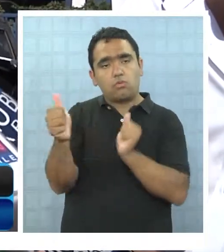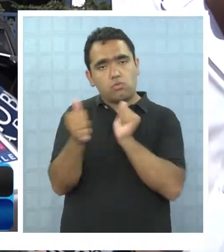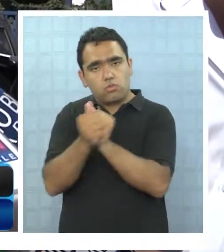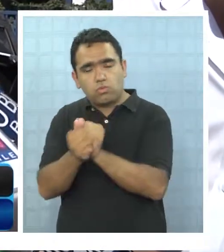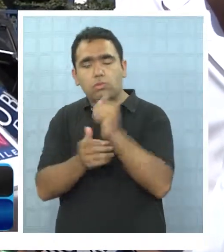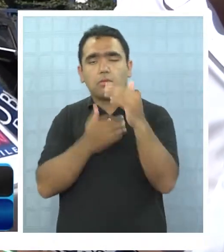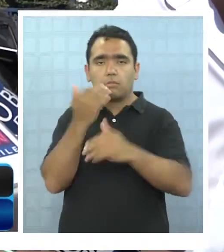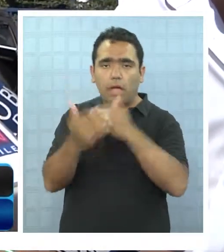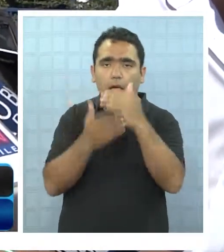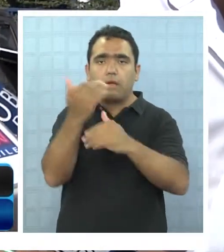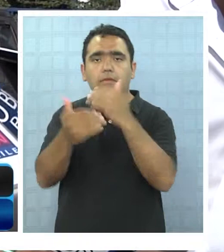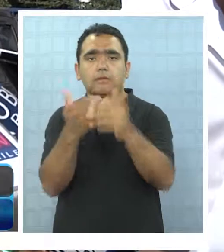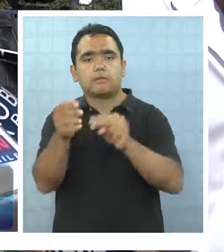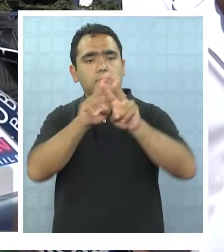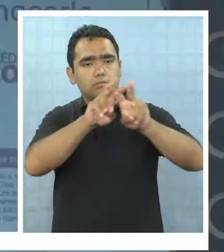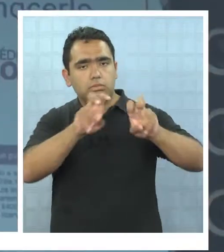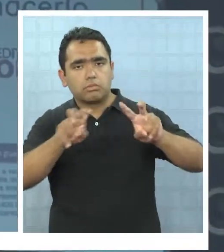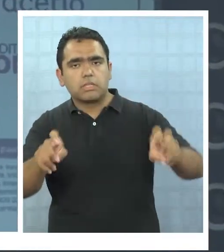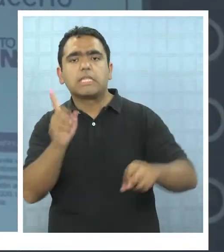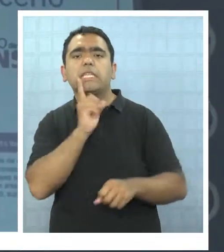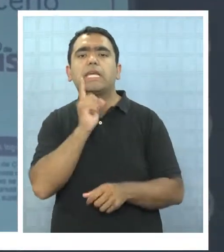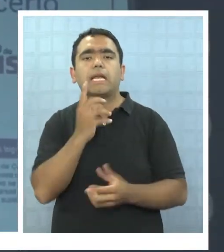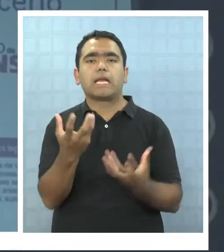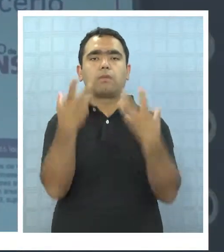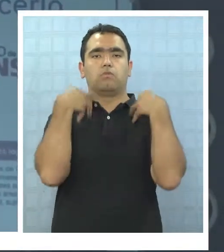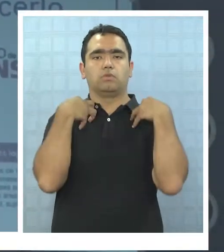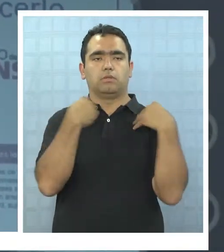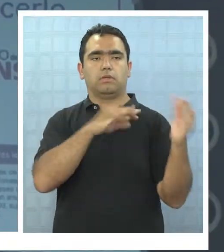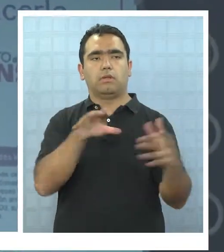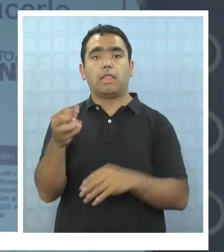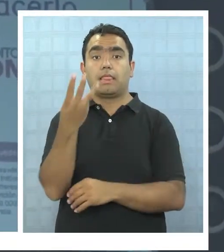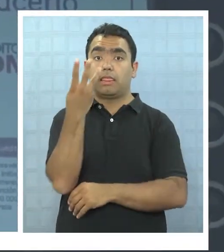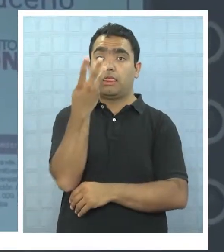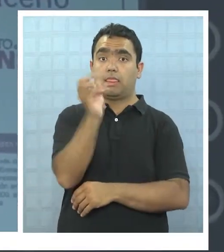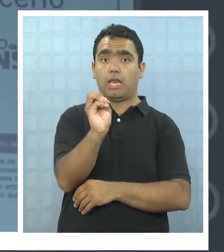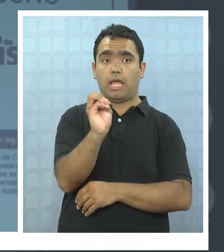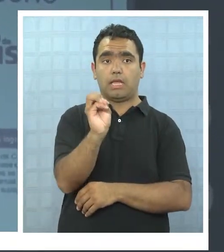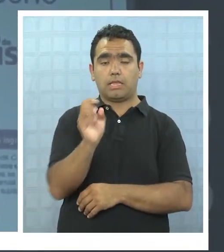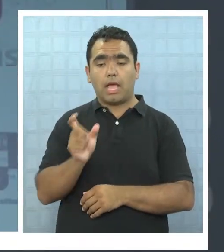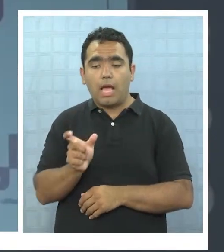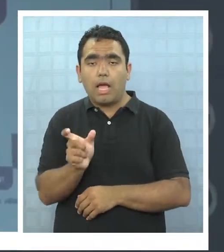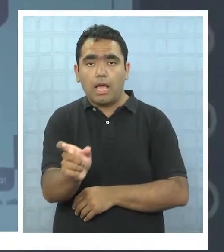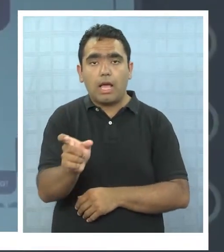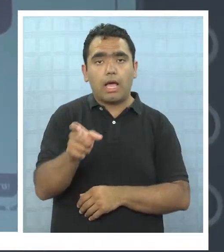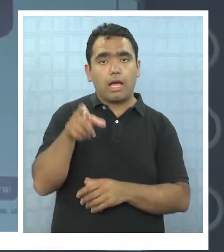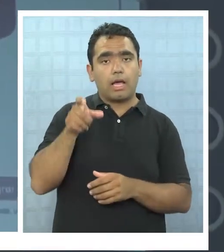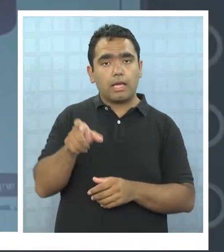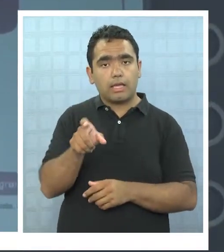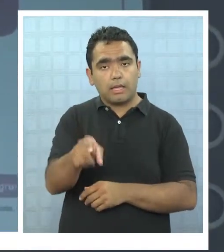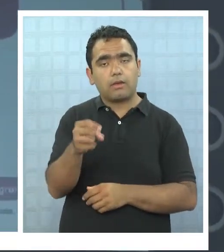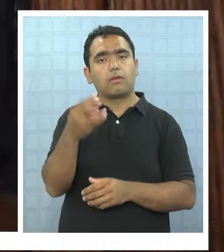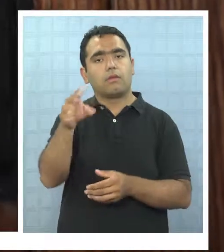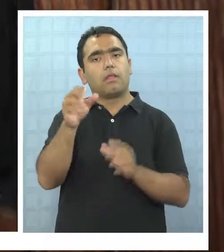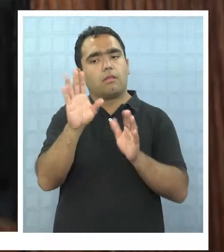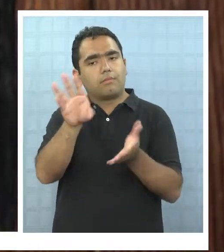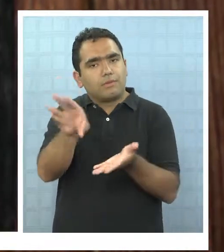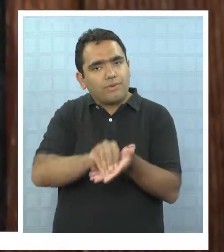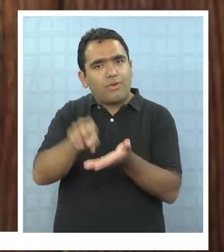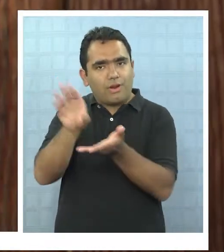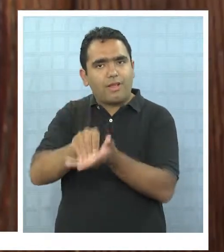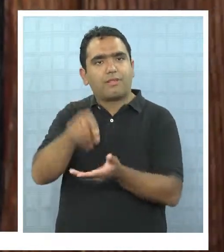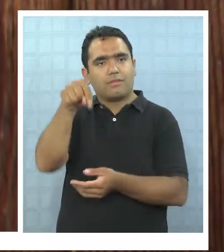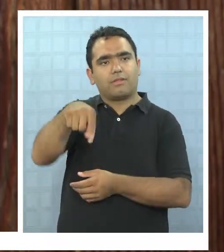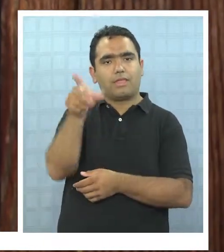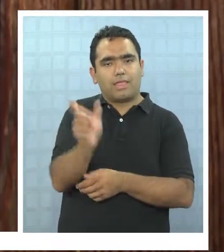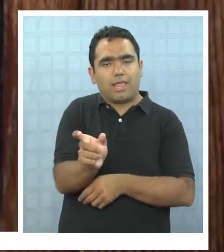con la certeza de que avanzando y encontrando los elementos comunes se puede determinar quiénes son los autores. En 30 cajeros automáticos de Iquique se